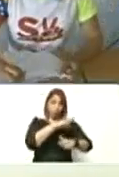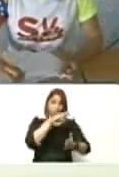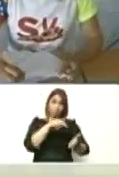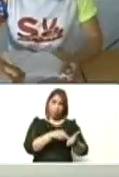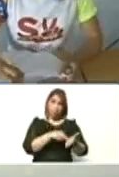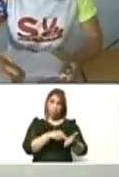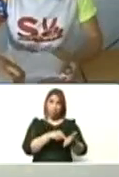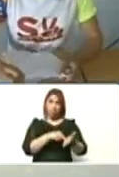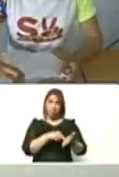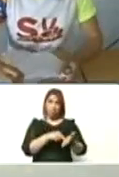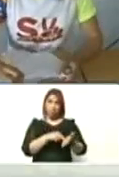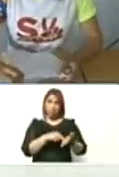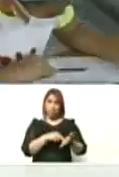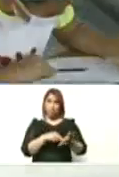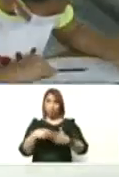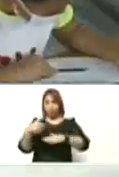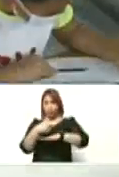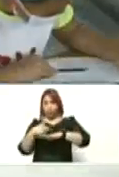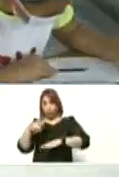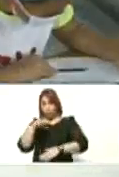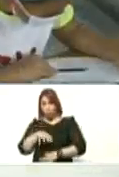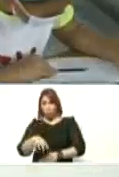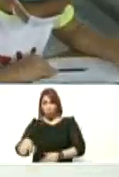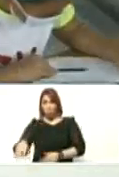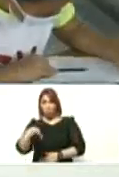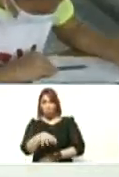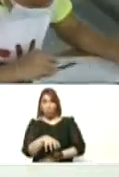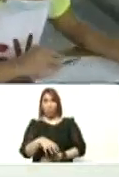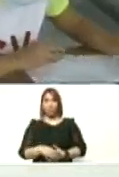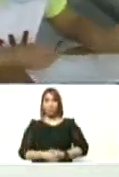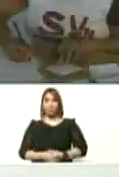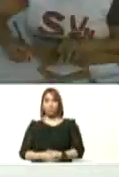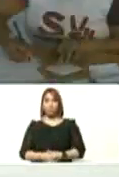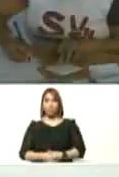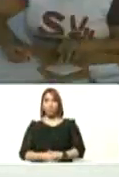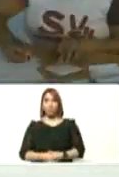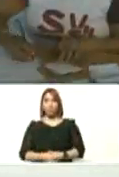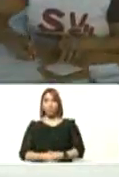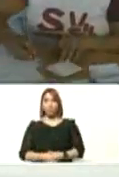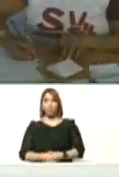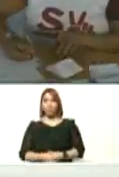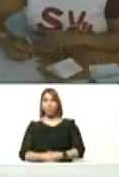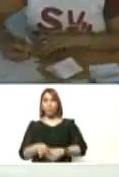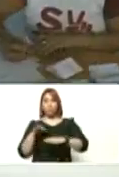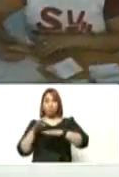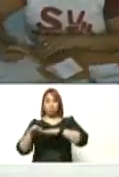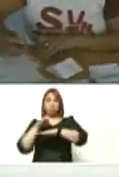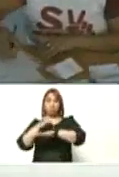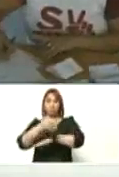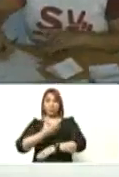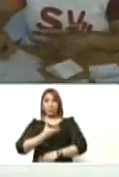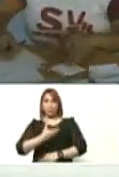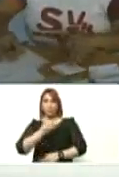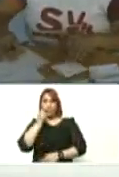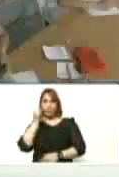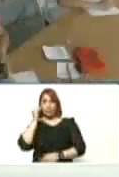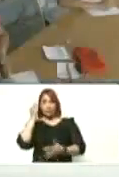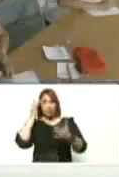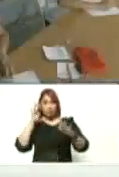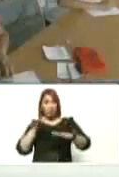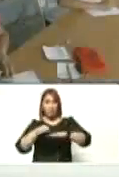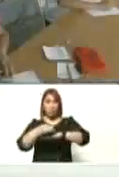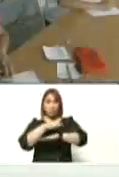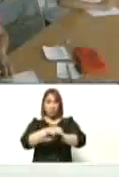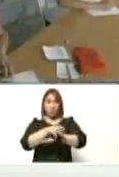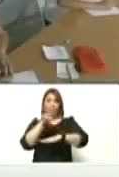los gobiernos regionales gobernadores y gobernadoras y los municipios en este caso el municipio